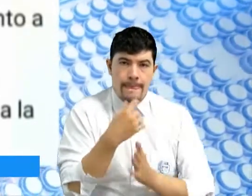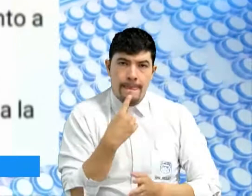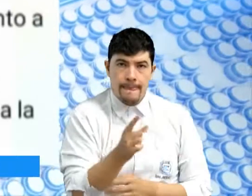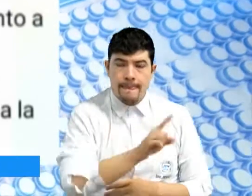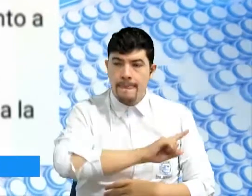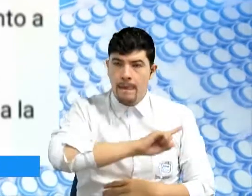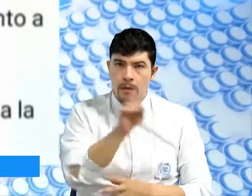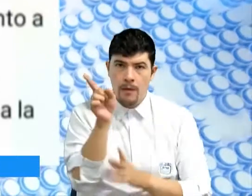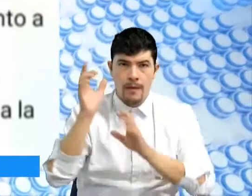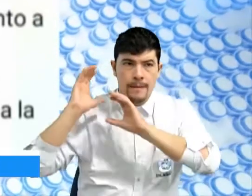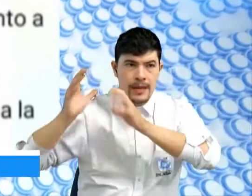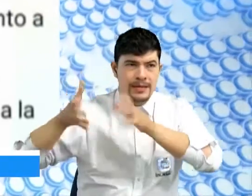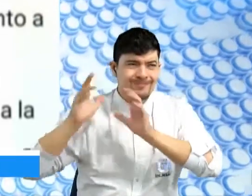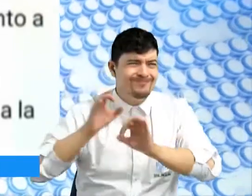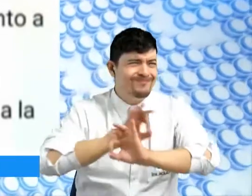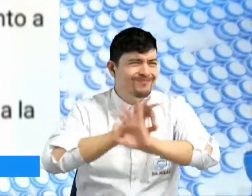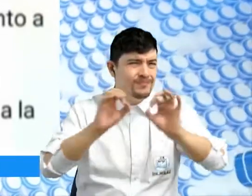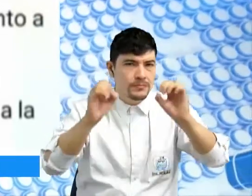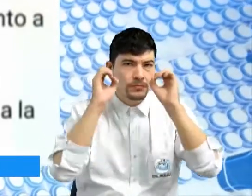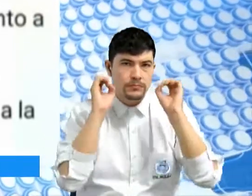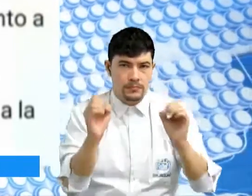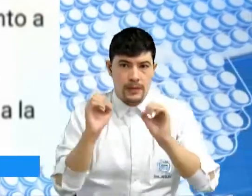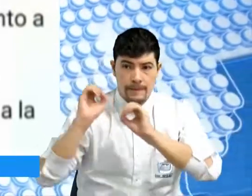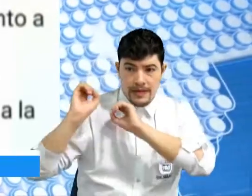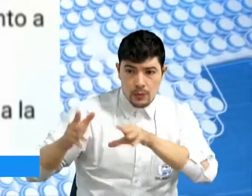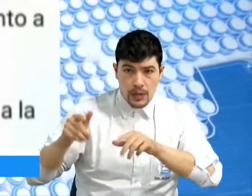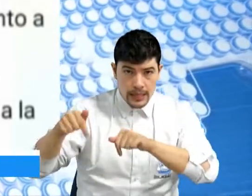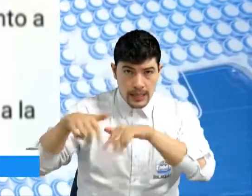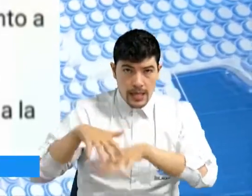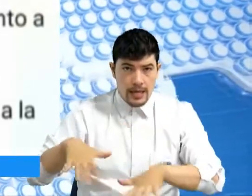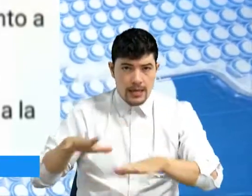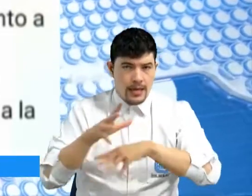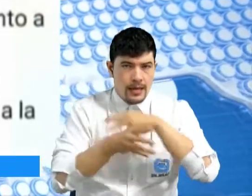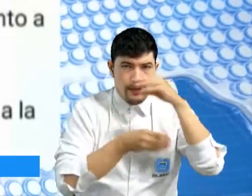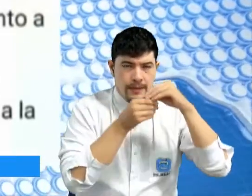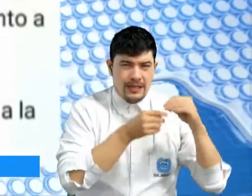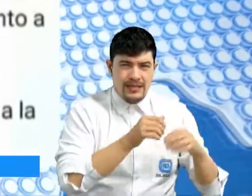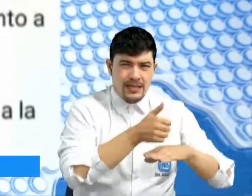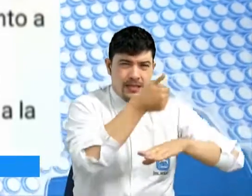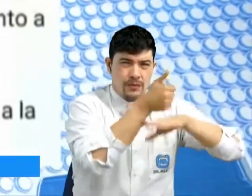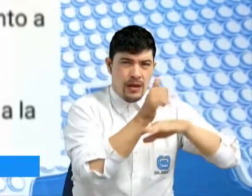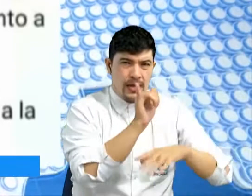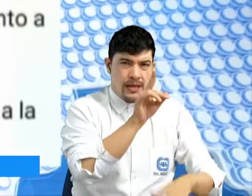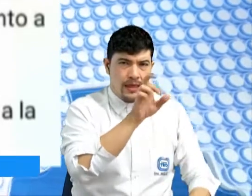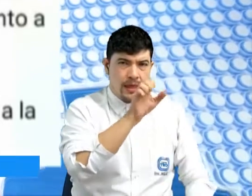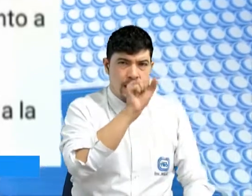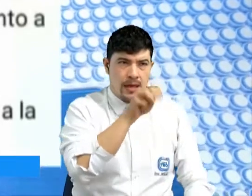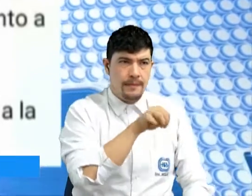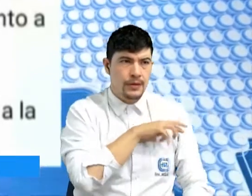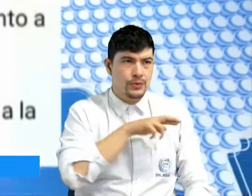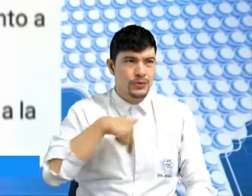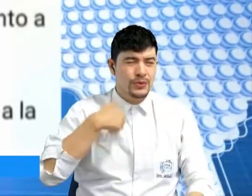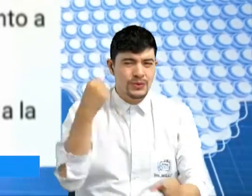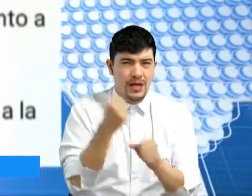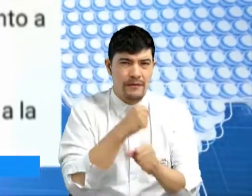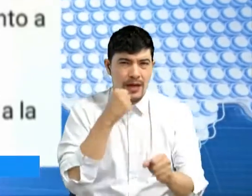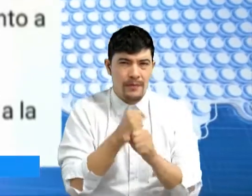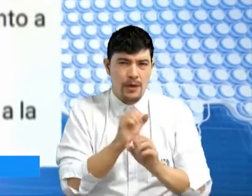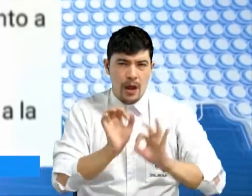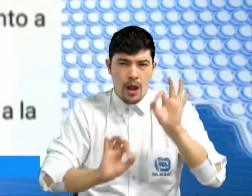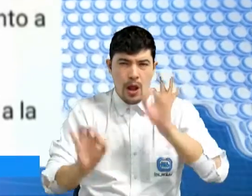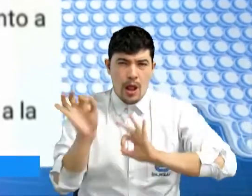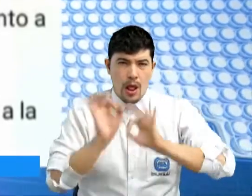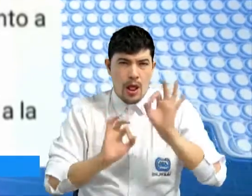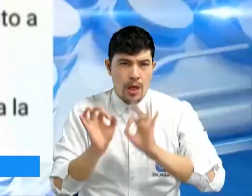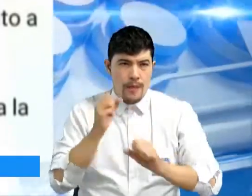el relleno sanitario por ningún motivo. Asimismo, junto a la directora del IDAM, Diana Villafladez, trabajamos también en la problemática de